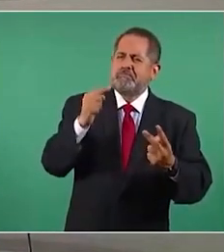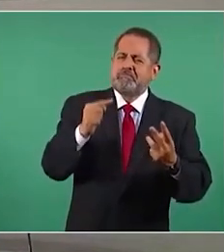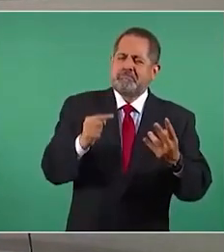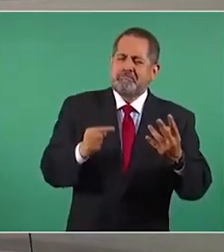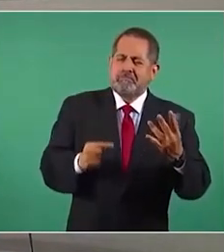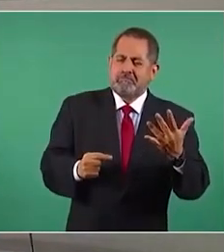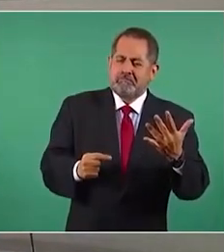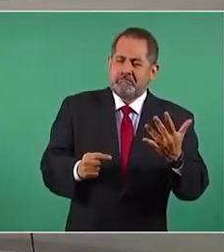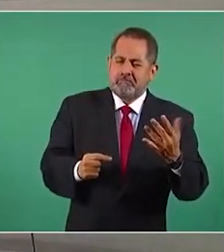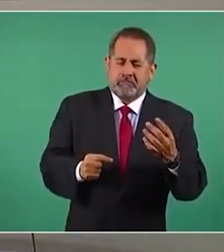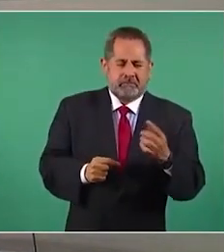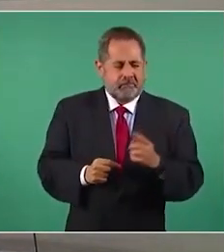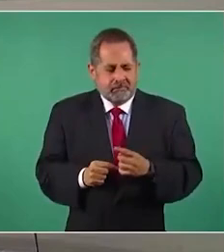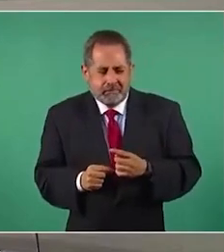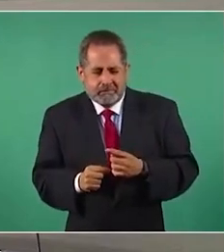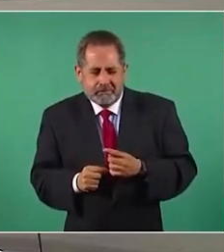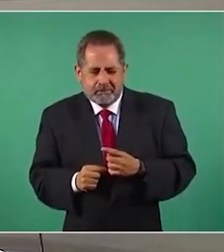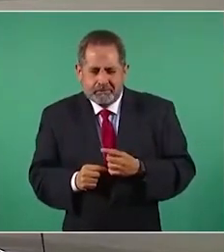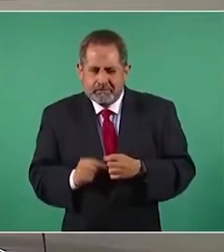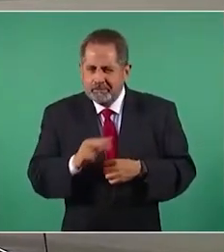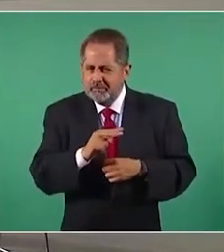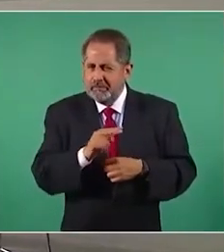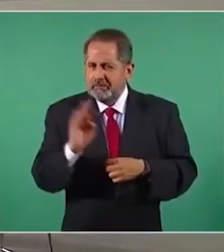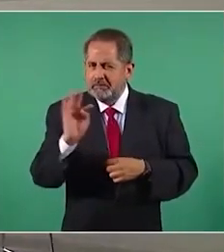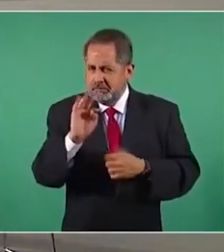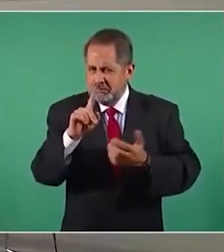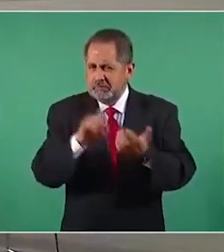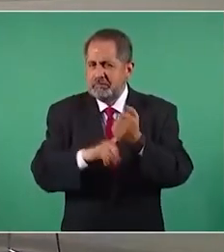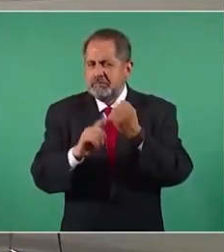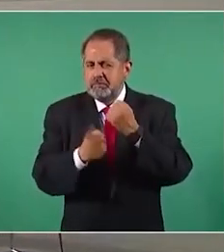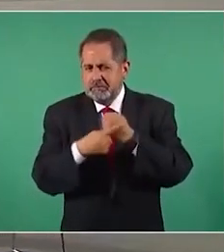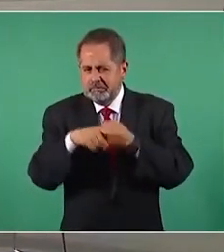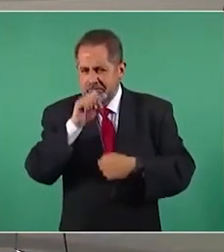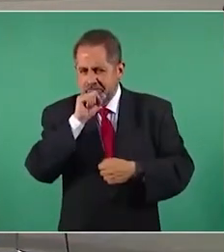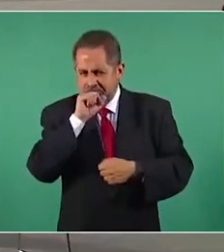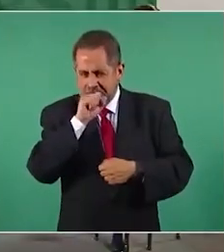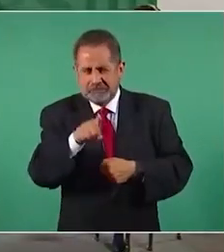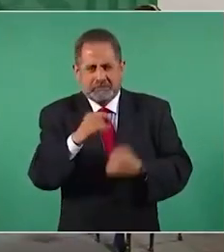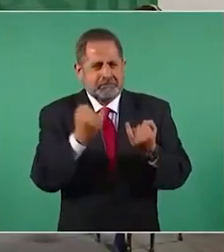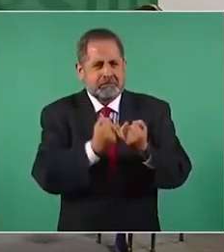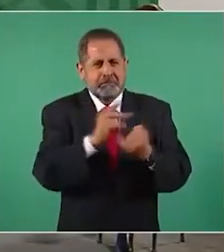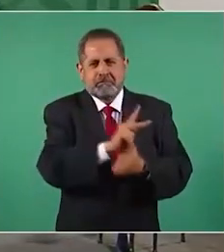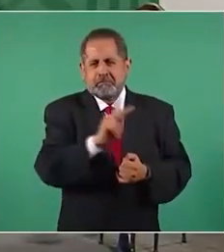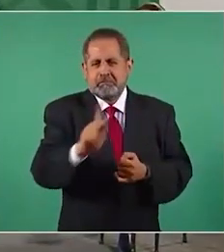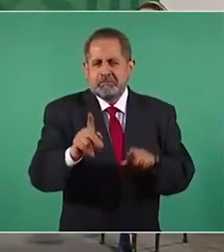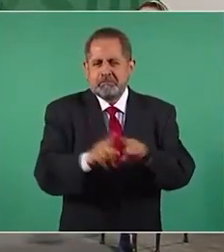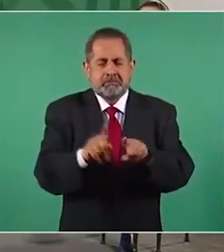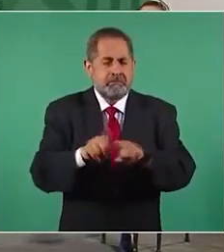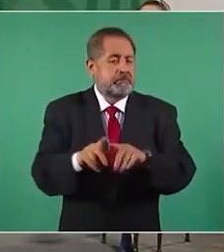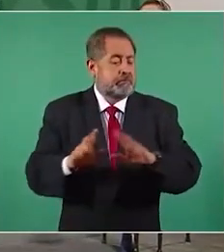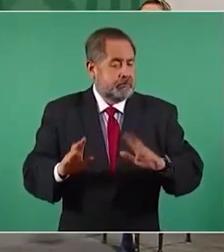pues eso es lo que este puede estar pasando entonces decirle a la gente